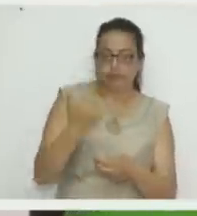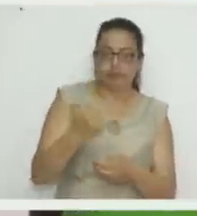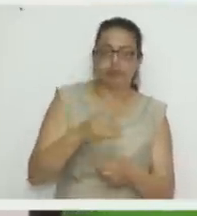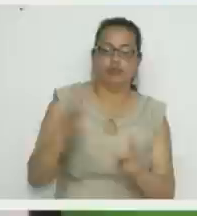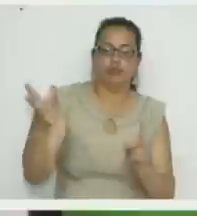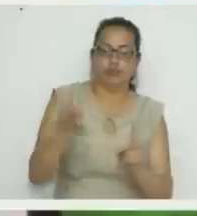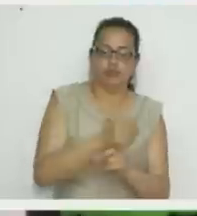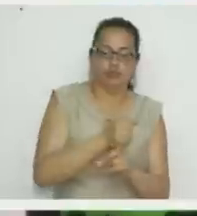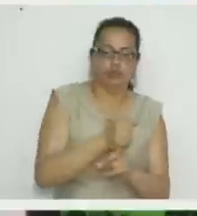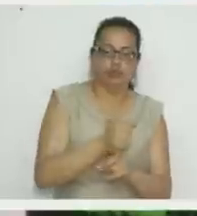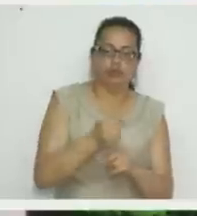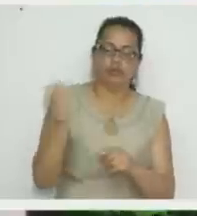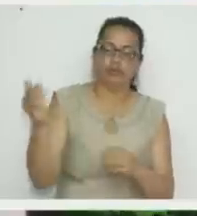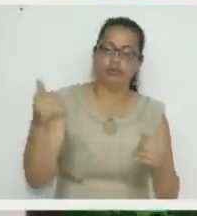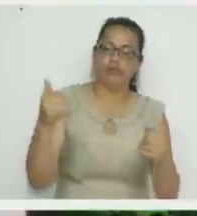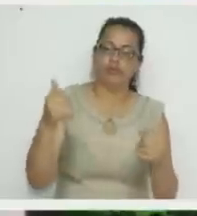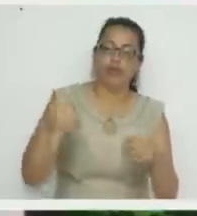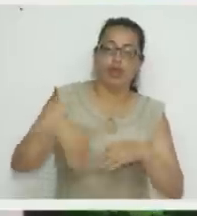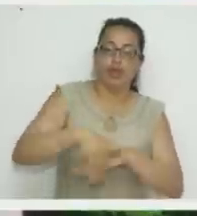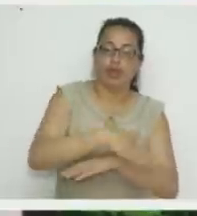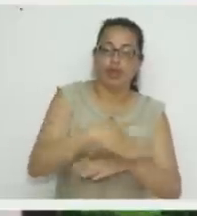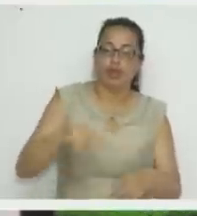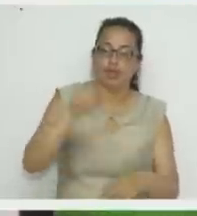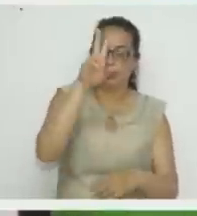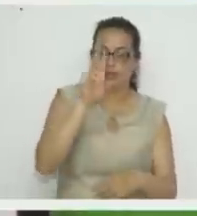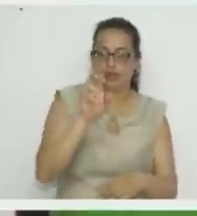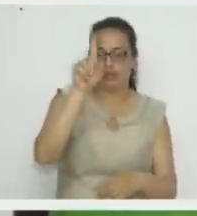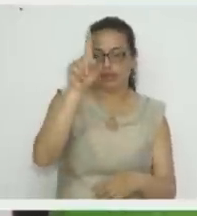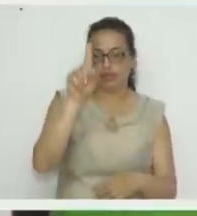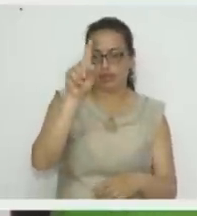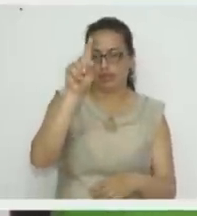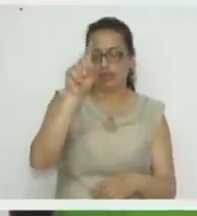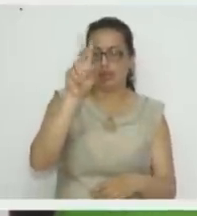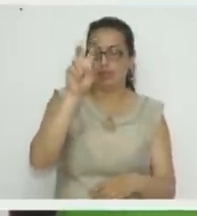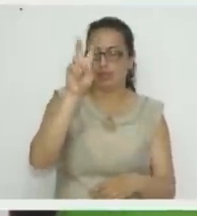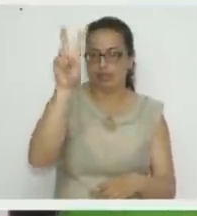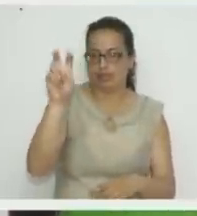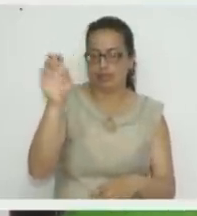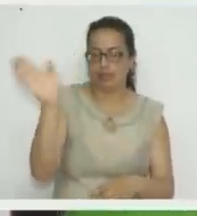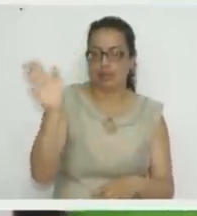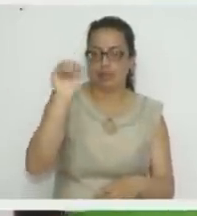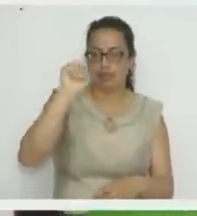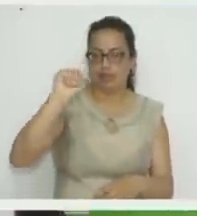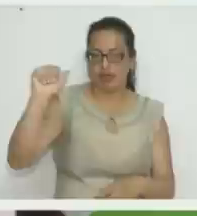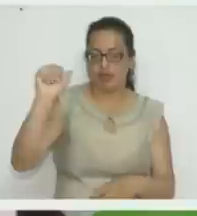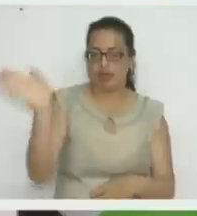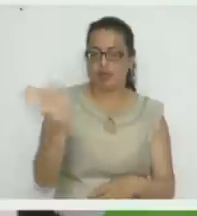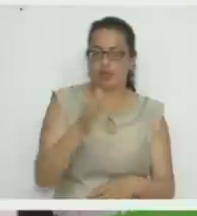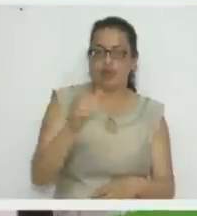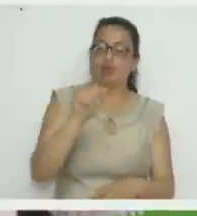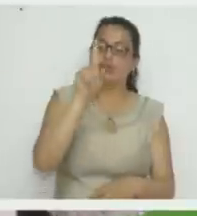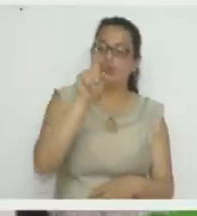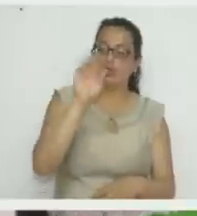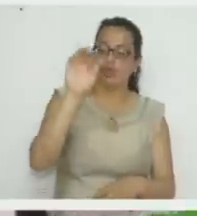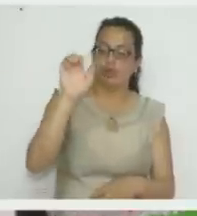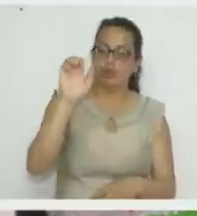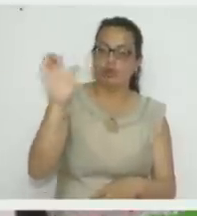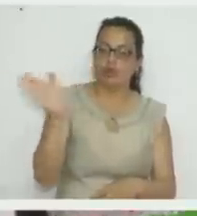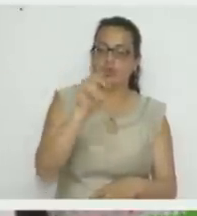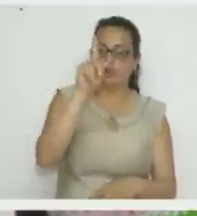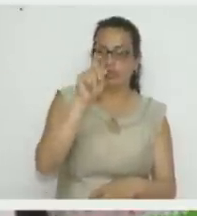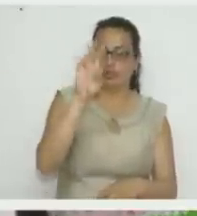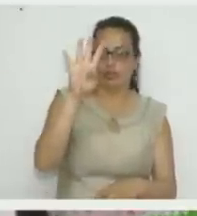ubicada en la calle 77A, número 69A-64, en el segundo piso en